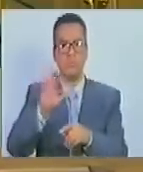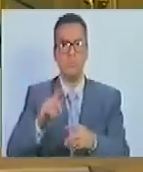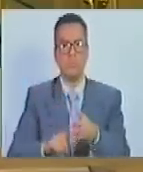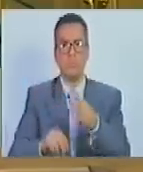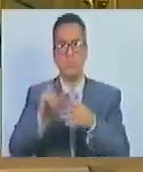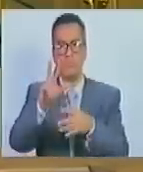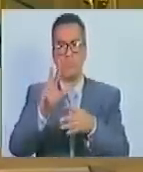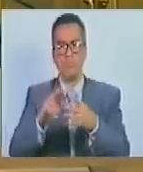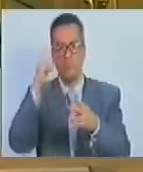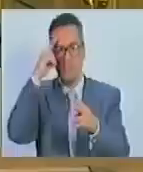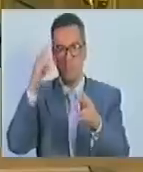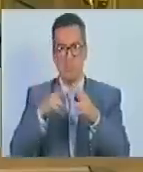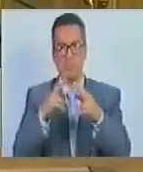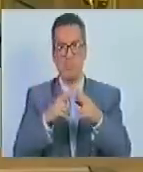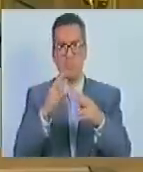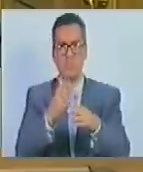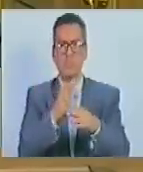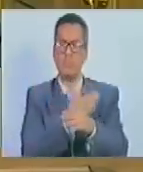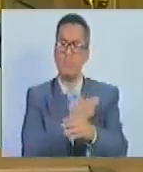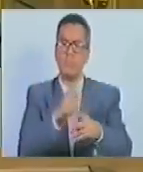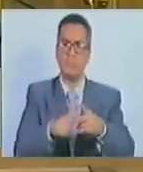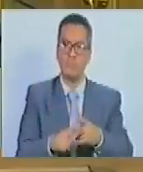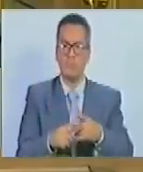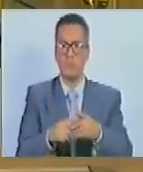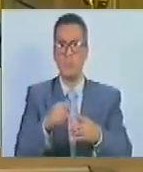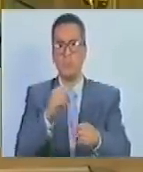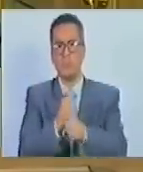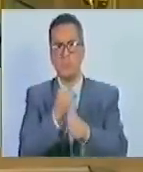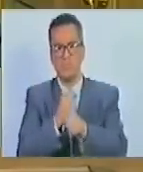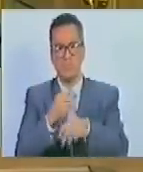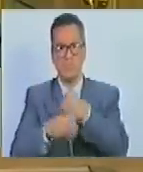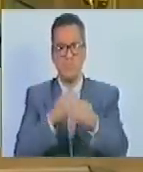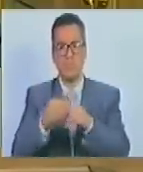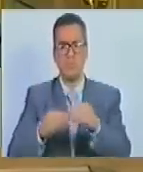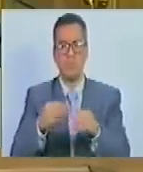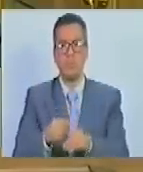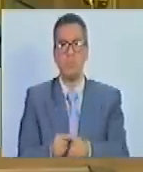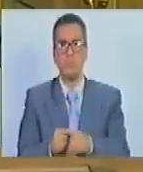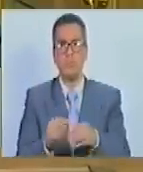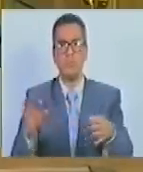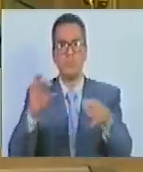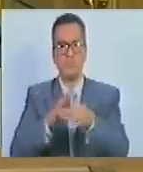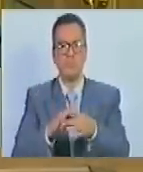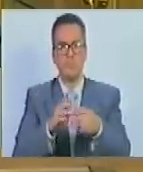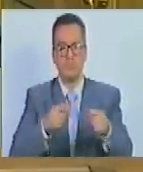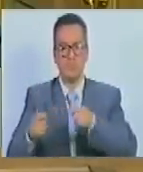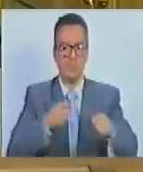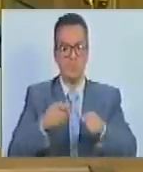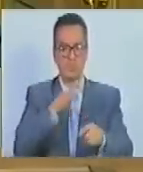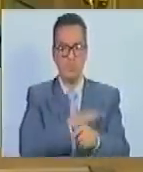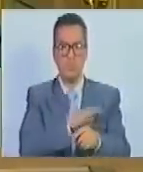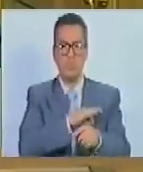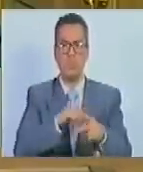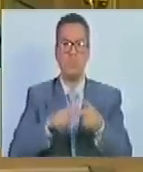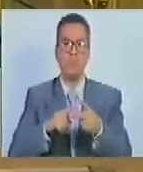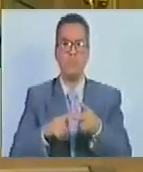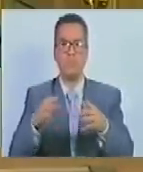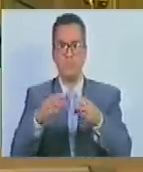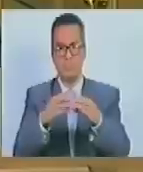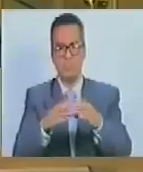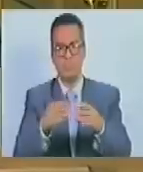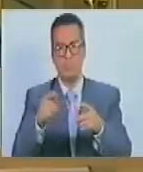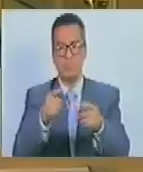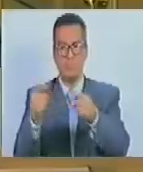conocer previo ejecución la gestión de la unidad ejecutiva la unidad de contraloría social la unidad